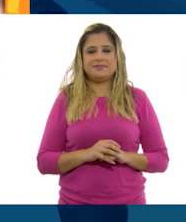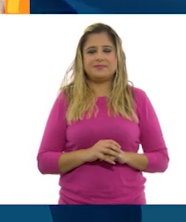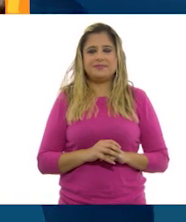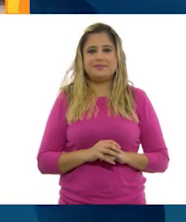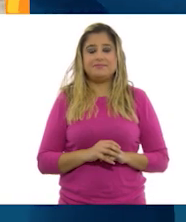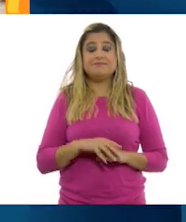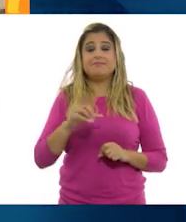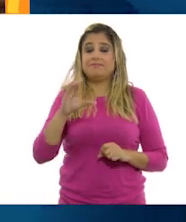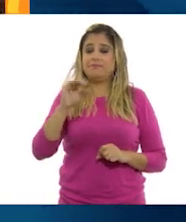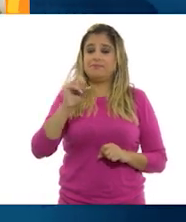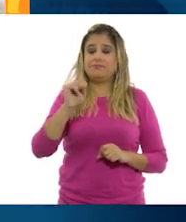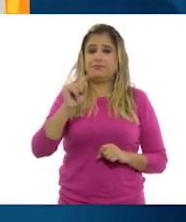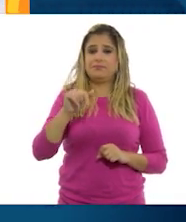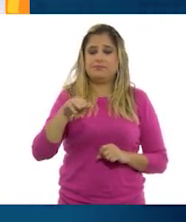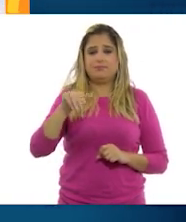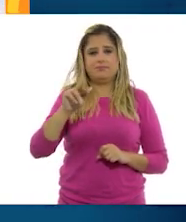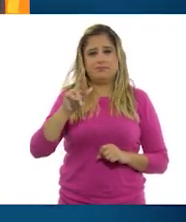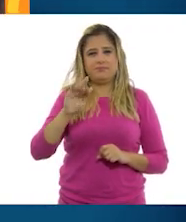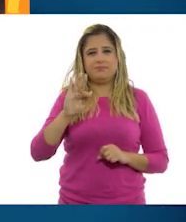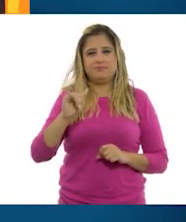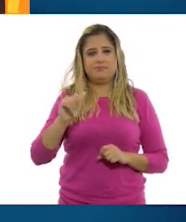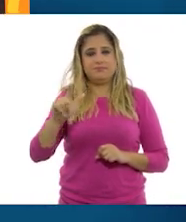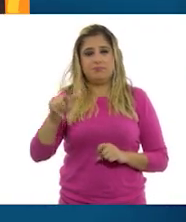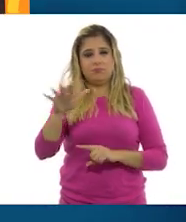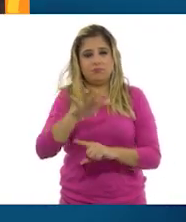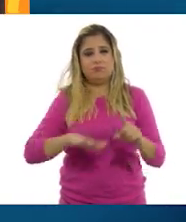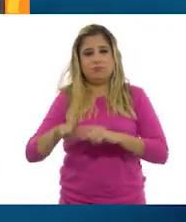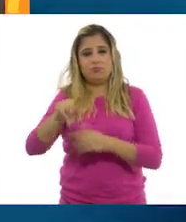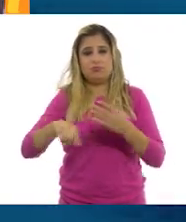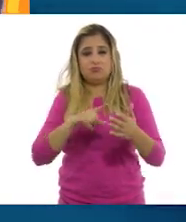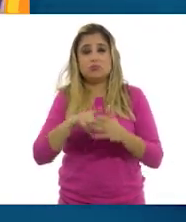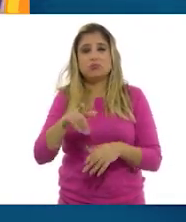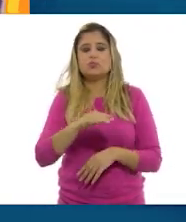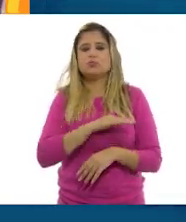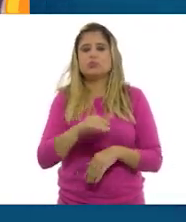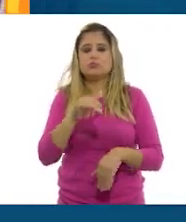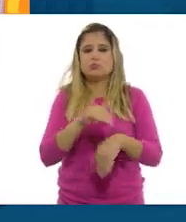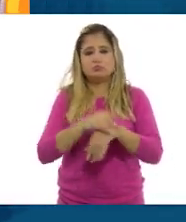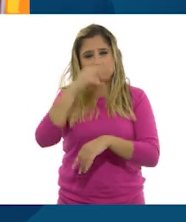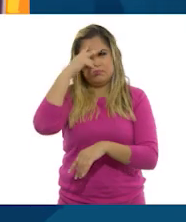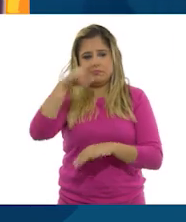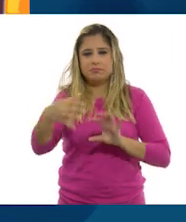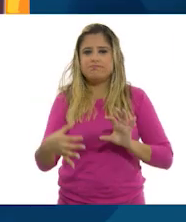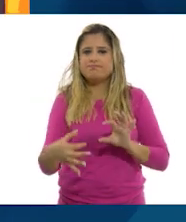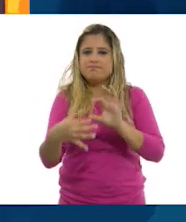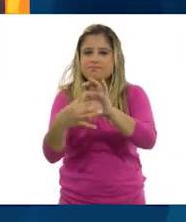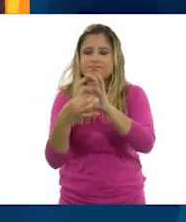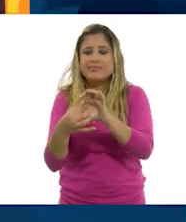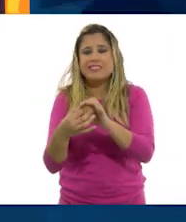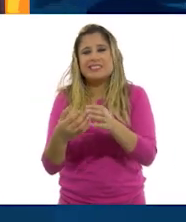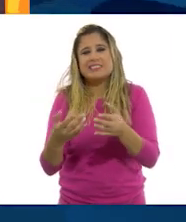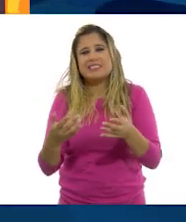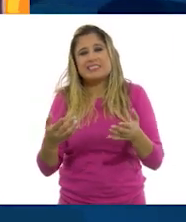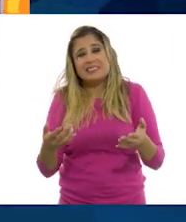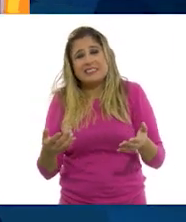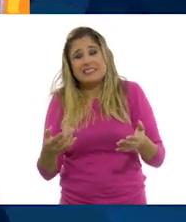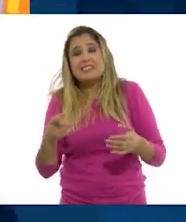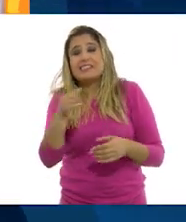Costa de Marfil, o Código, para nosotros, que es buen amigo de México, pero desafortunadamente